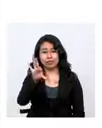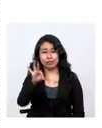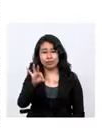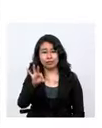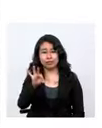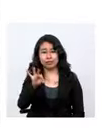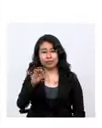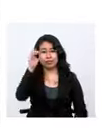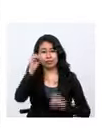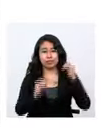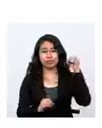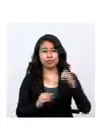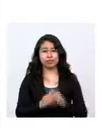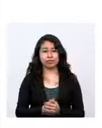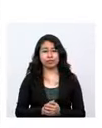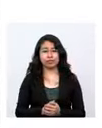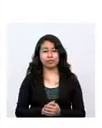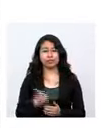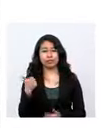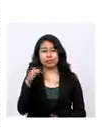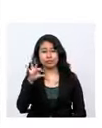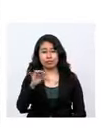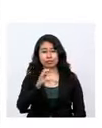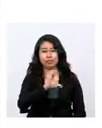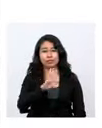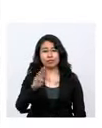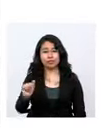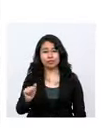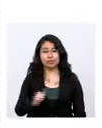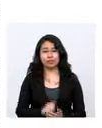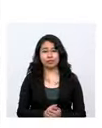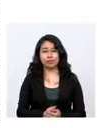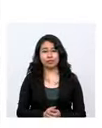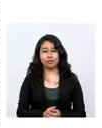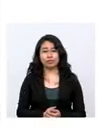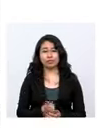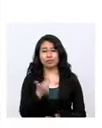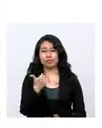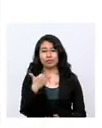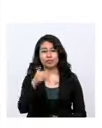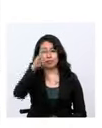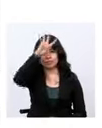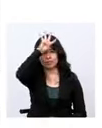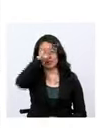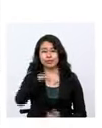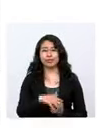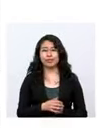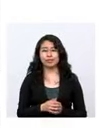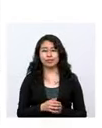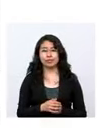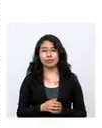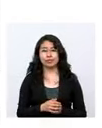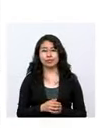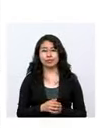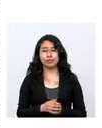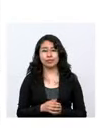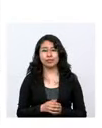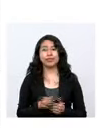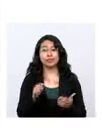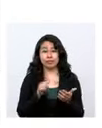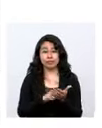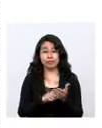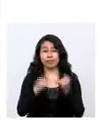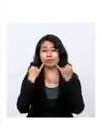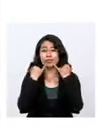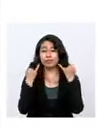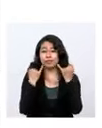29 Oruro, 19 Cochabamba y 15 Beni. Con estos